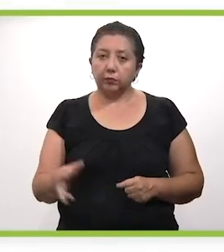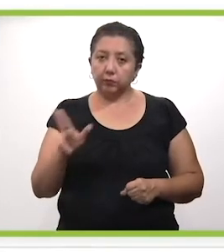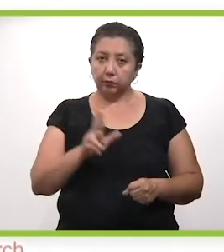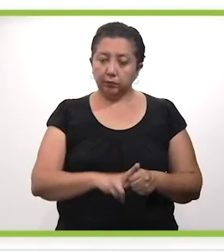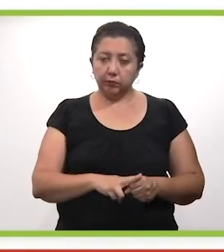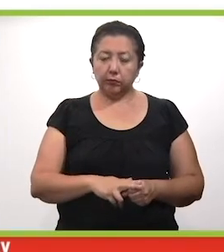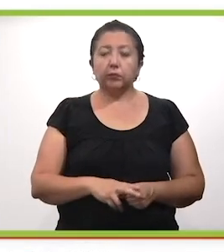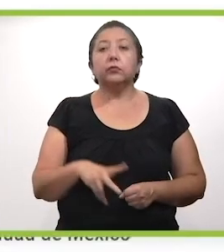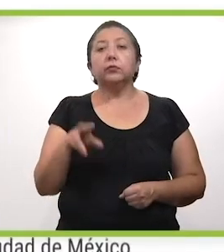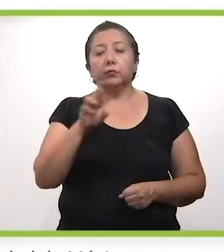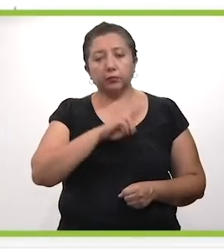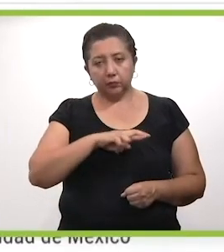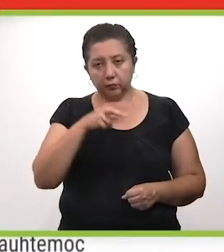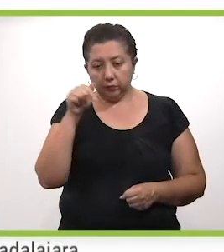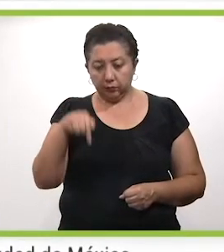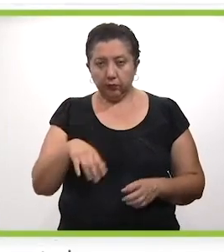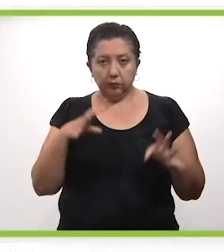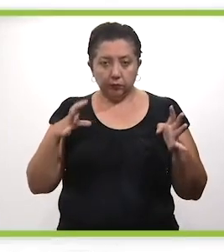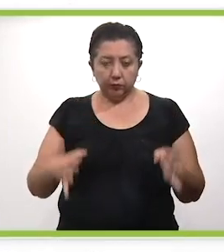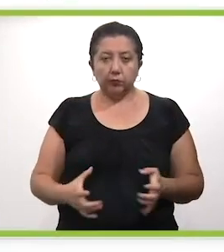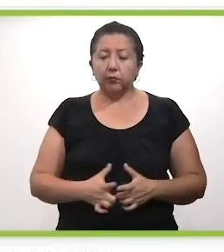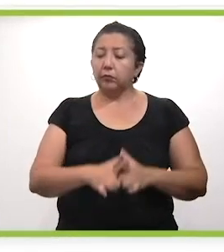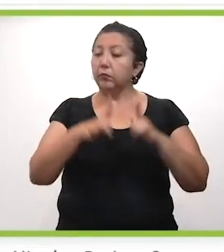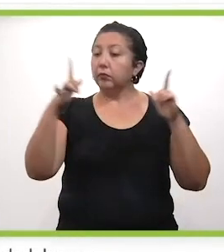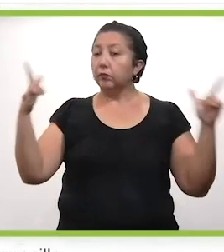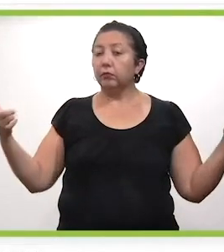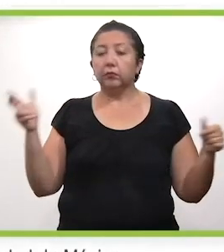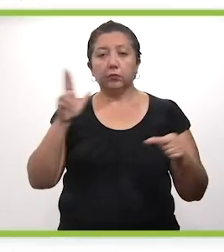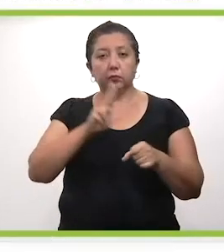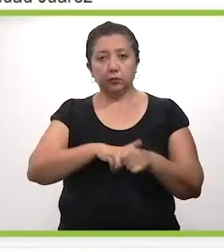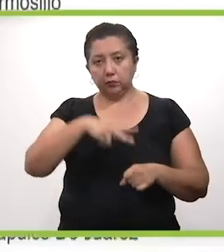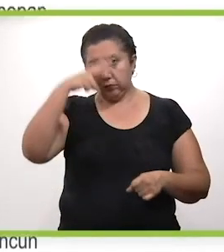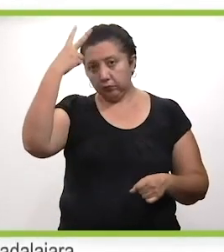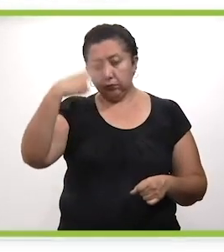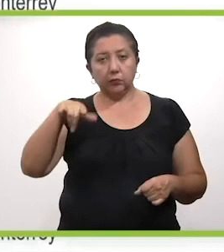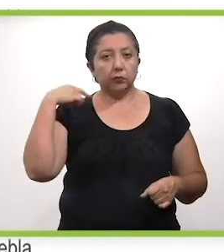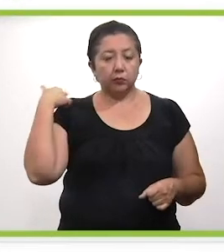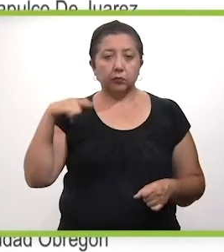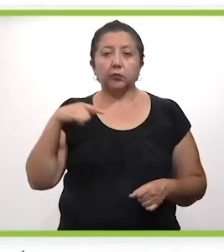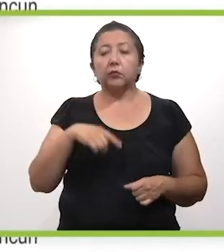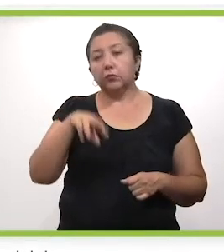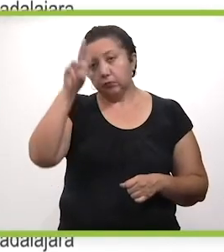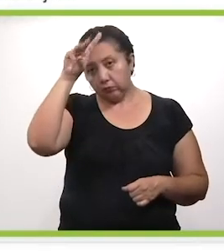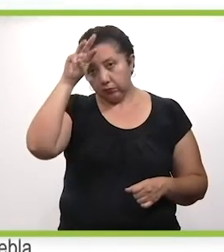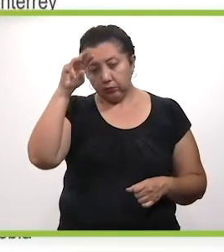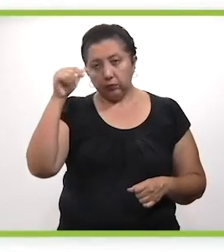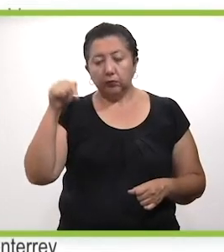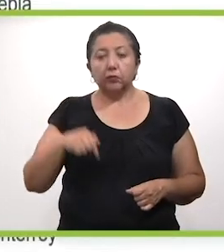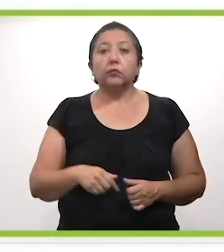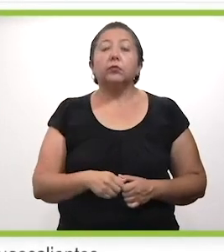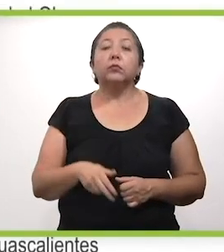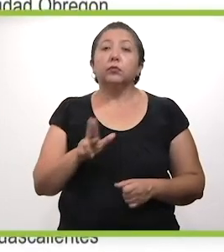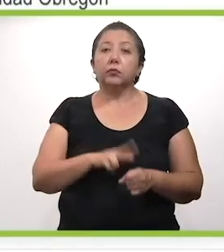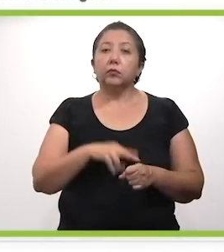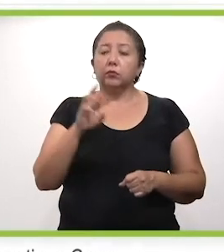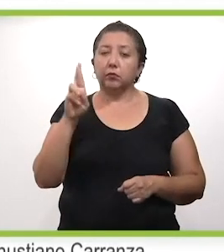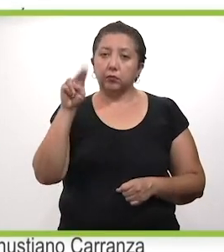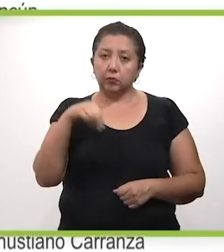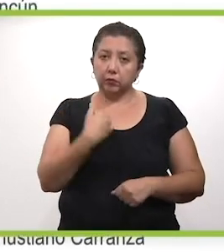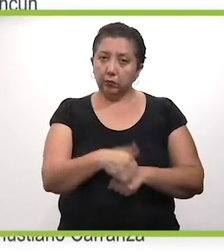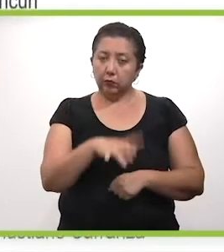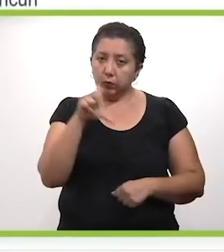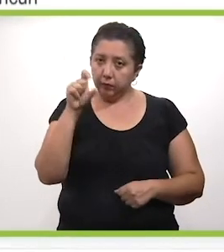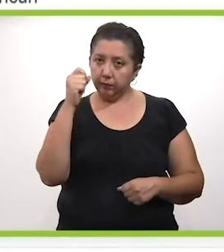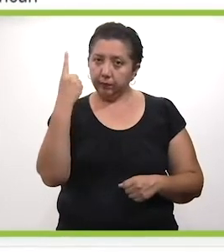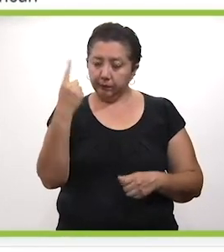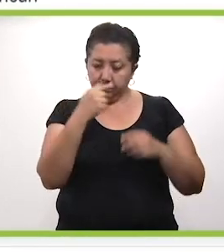este ranking hospitales privados también. O sea que aquí están los grandes hospitales de la Ciudad de México, de Guadalajara, de Monterrey y el Hospital